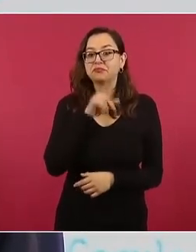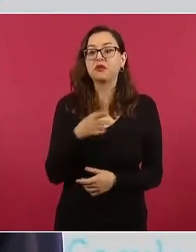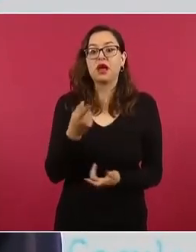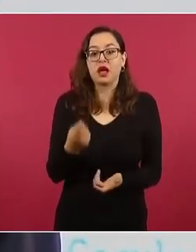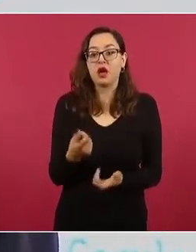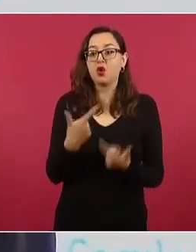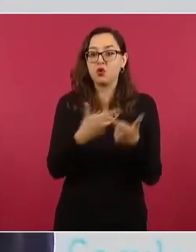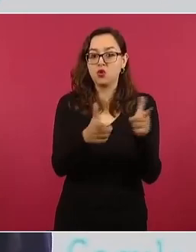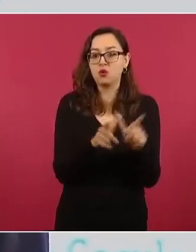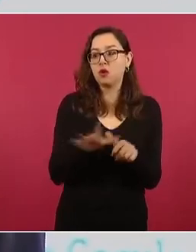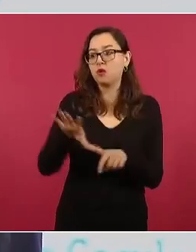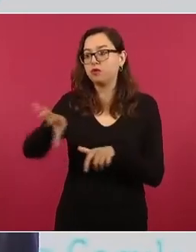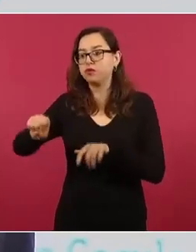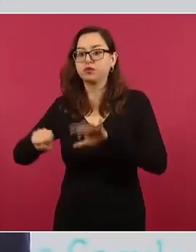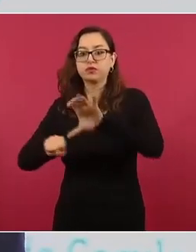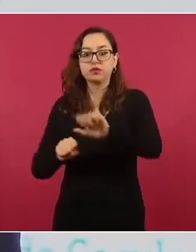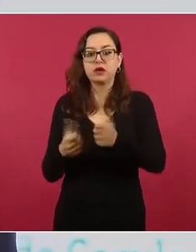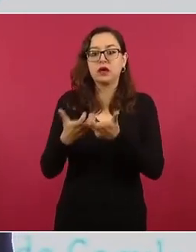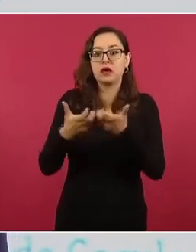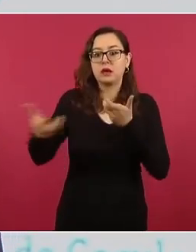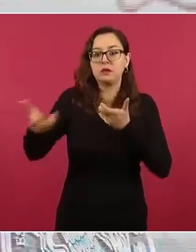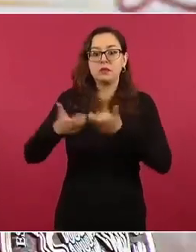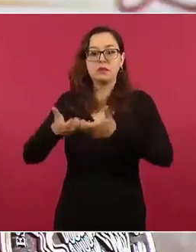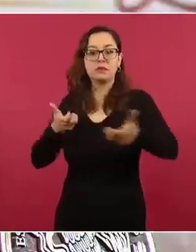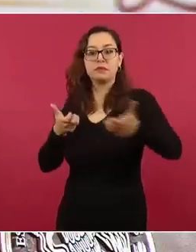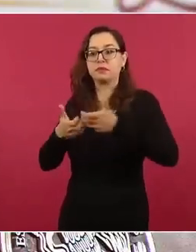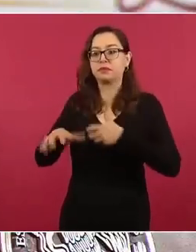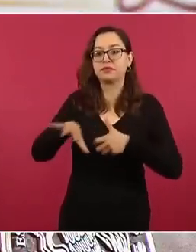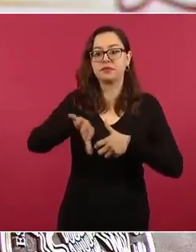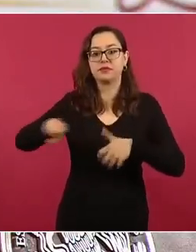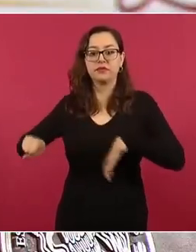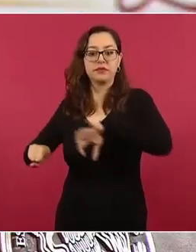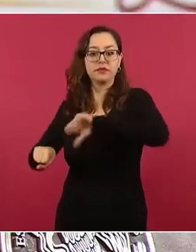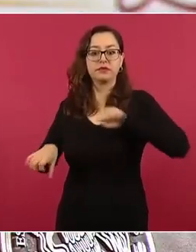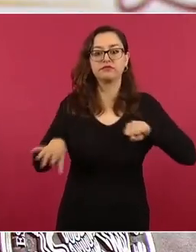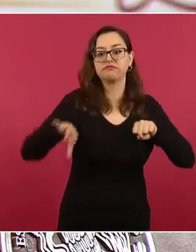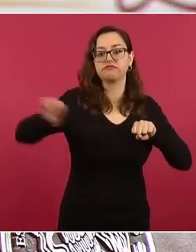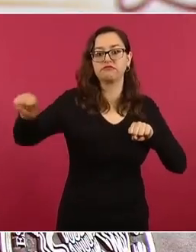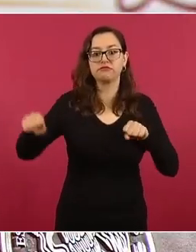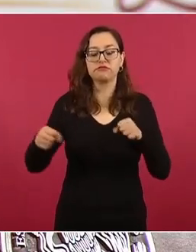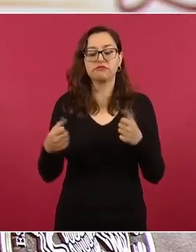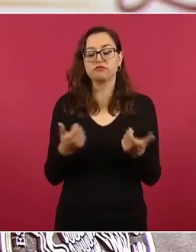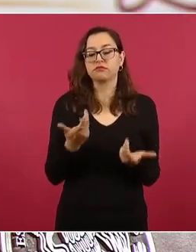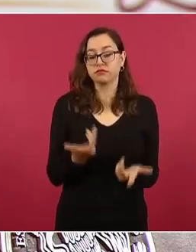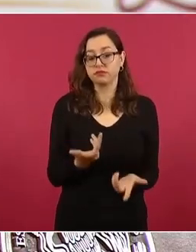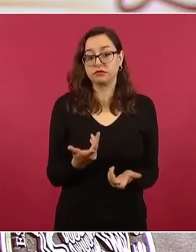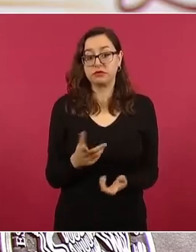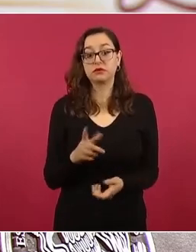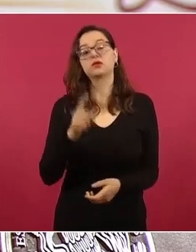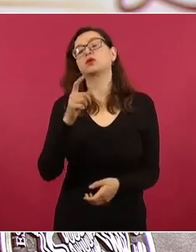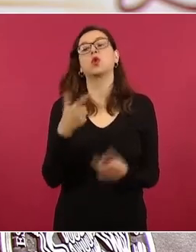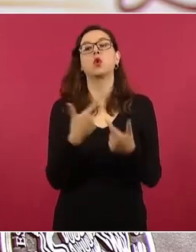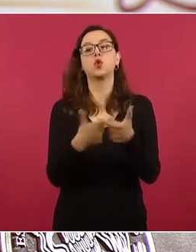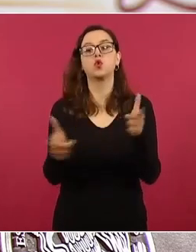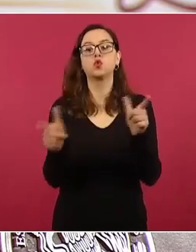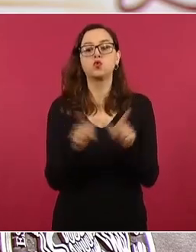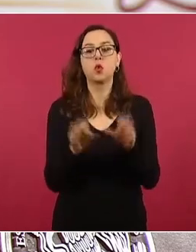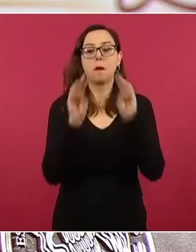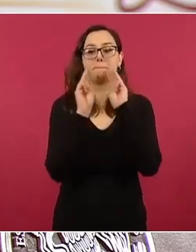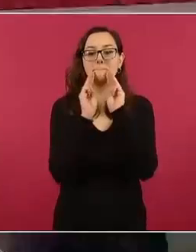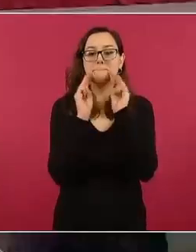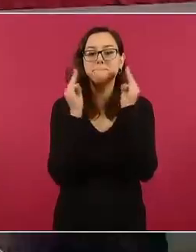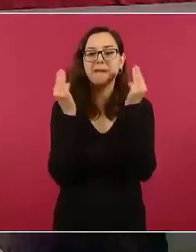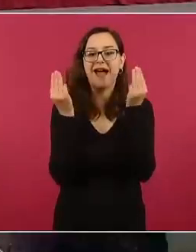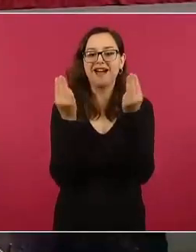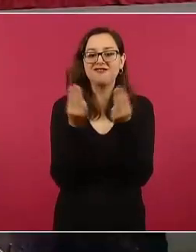sí hubo actos de agresión en donde el grupo de Guerreros Unidos, en coordinación y complicidad